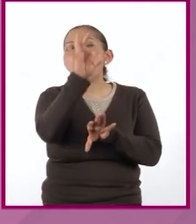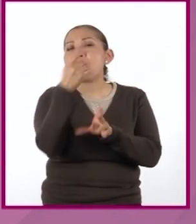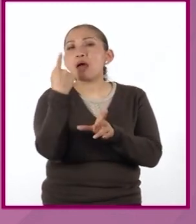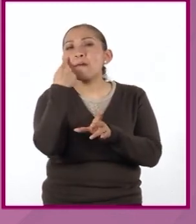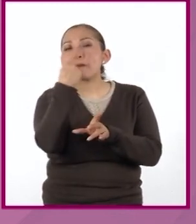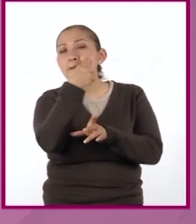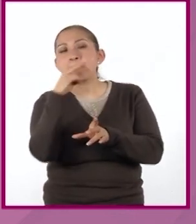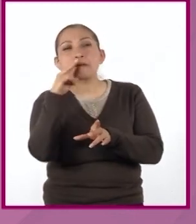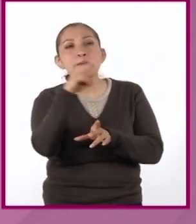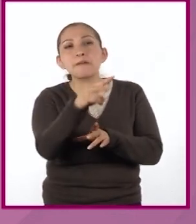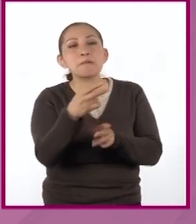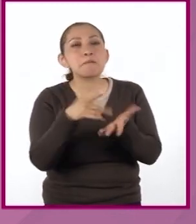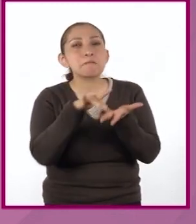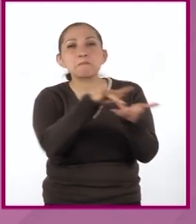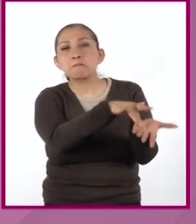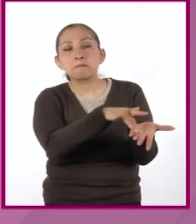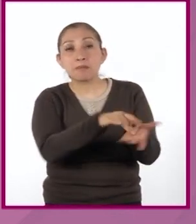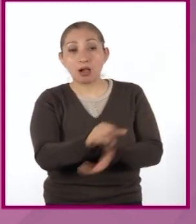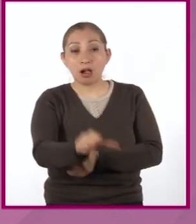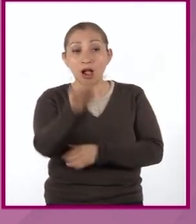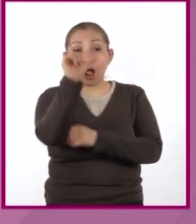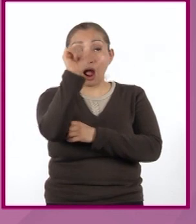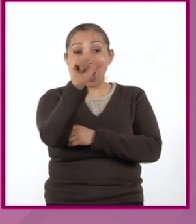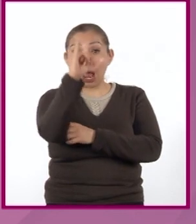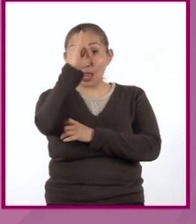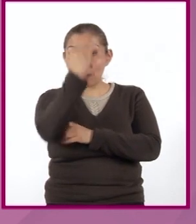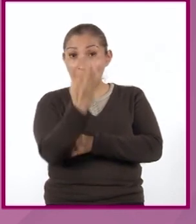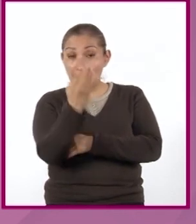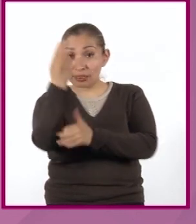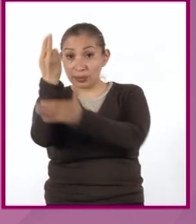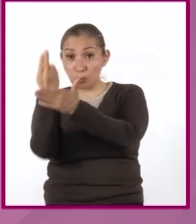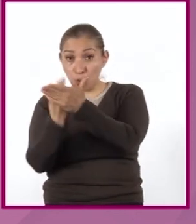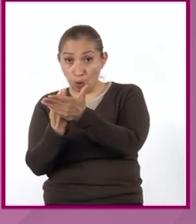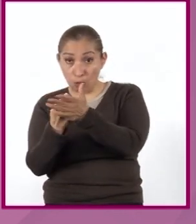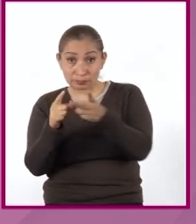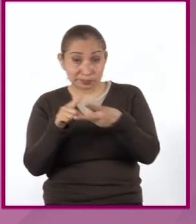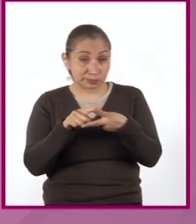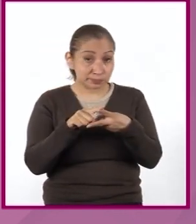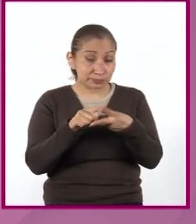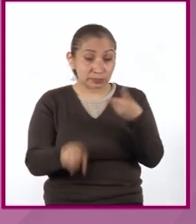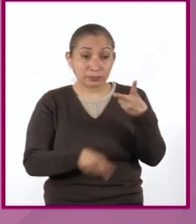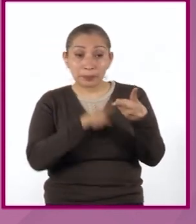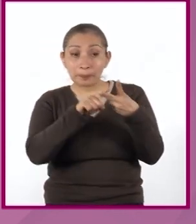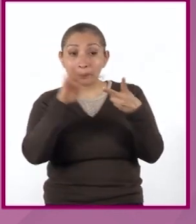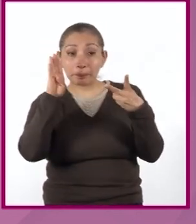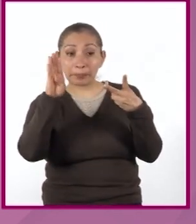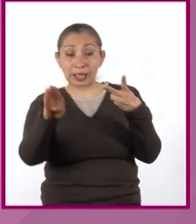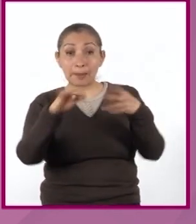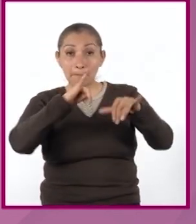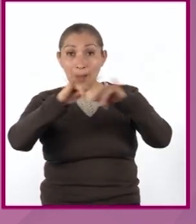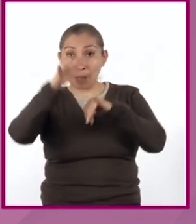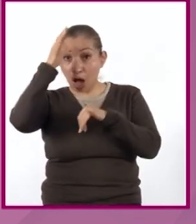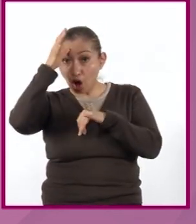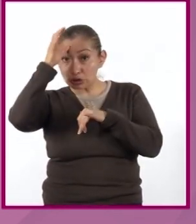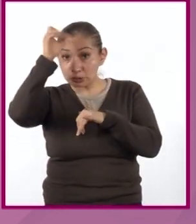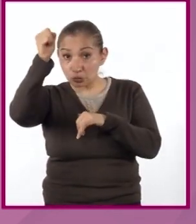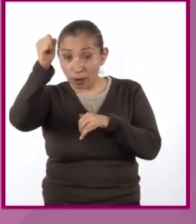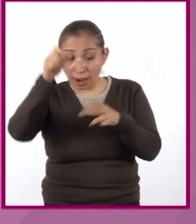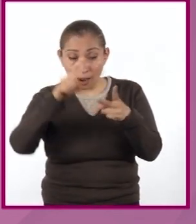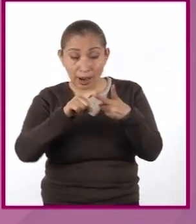pueden recurrir? A. Imágenes e ilustraciones. B. Mapa conceptual.